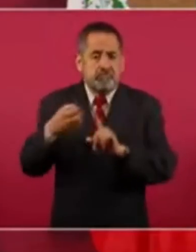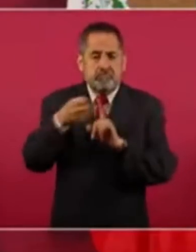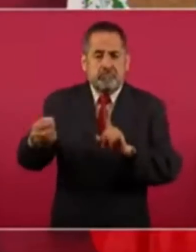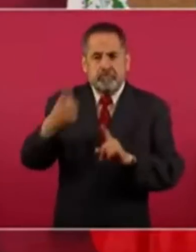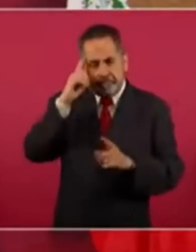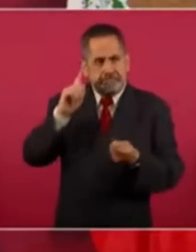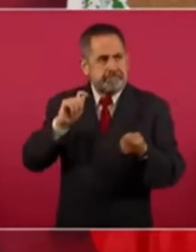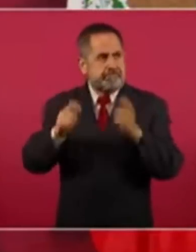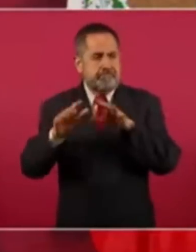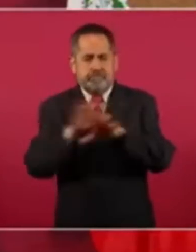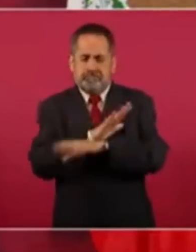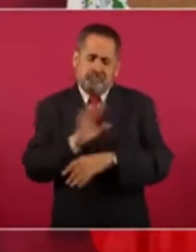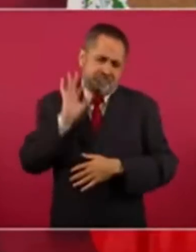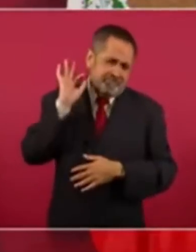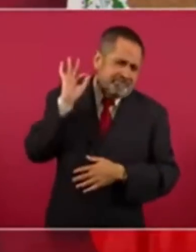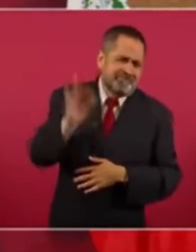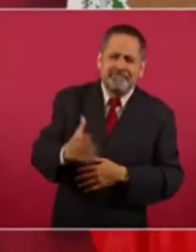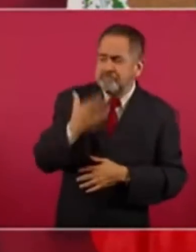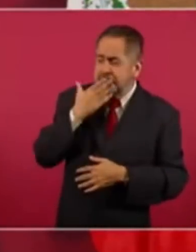la transformación.